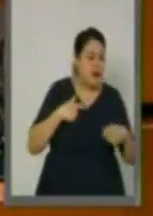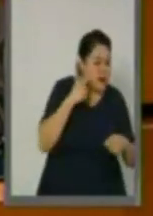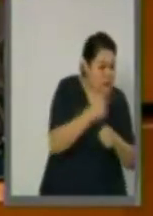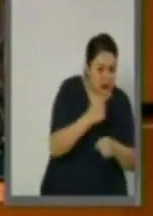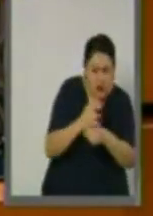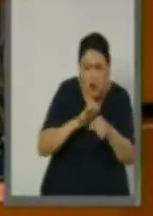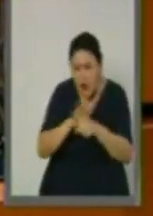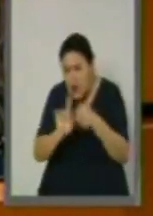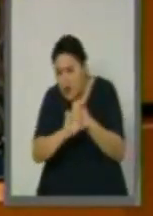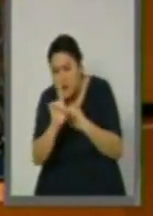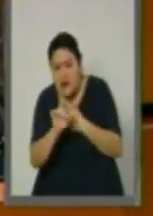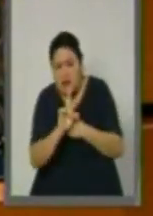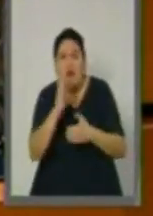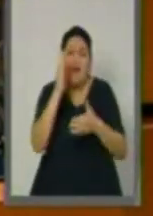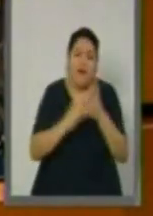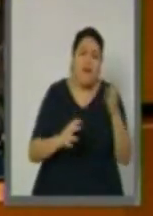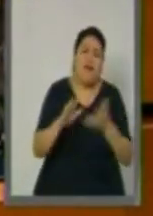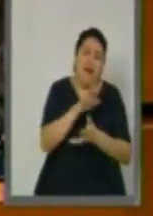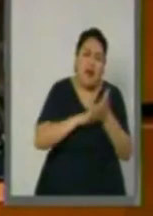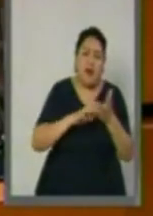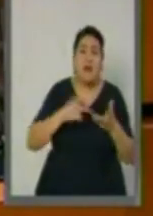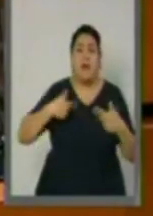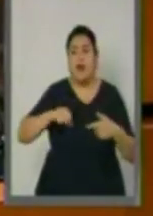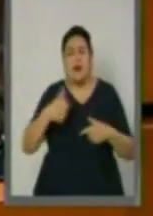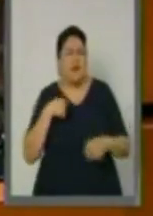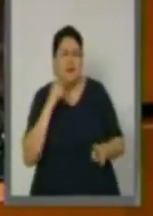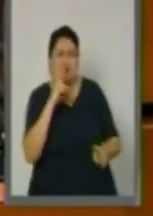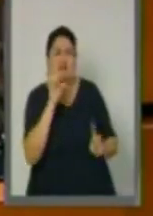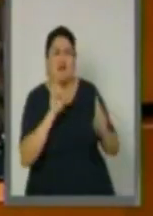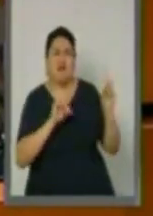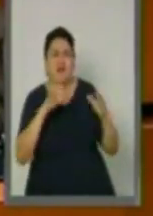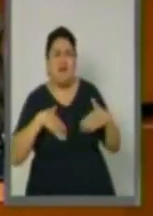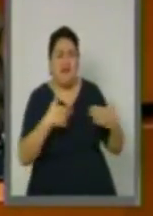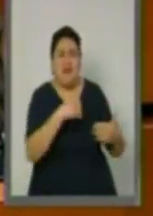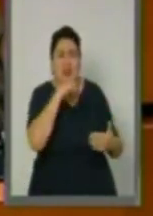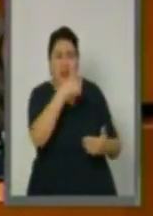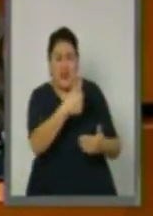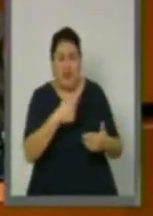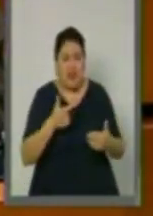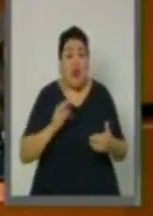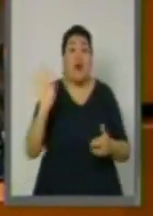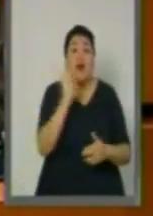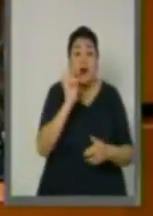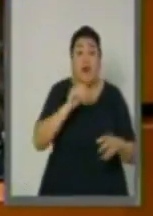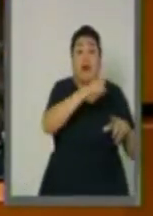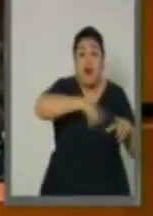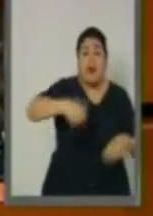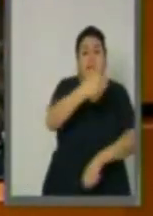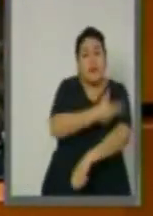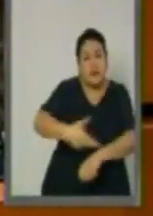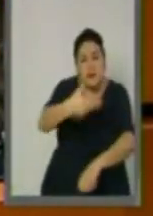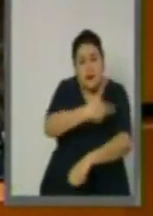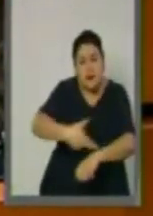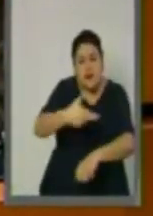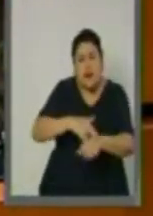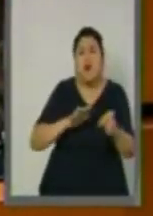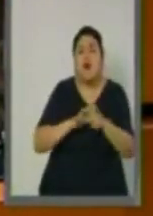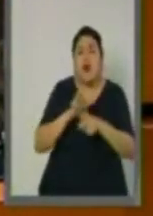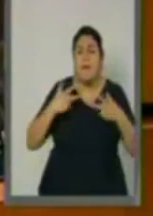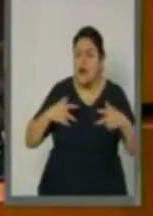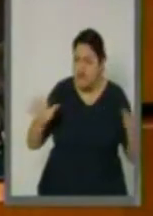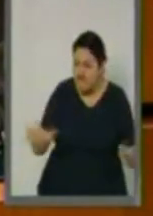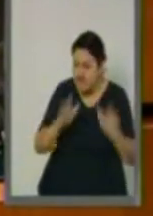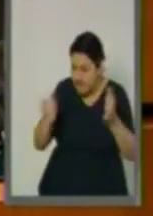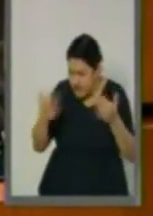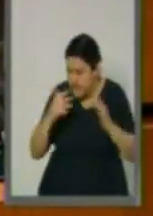en las zonas afectadas, la desconfianza de la sociedad civil en el gobierno, por lo que se deberá fomentar una participación activa